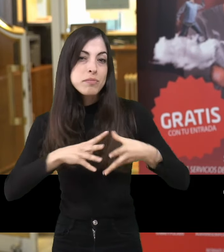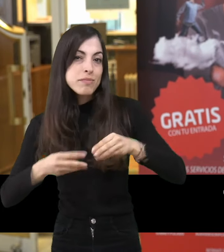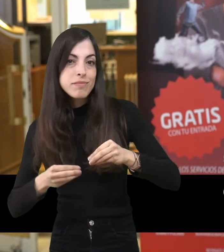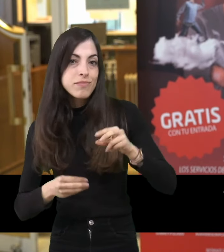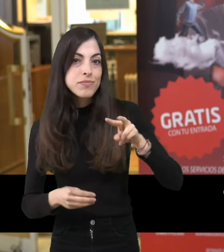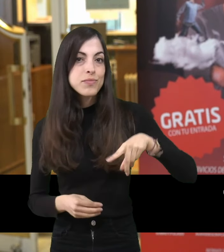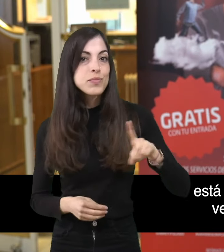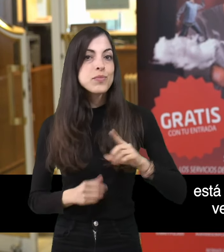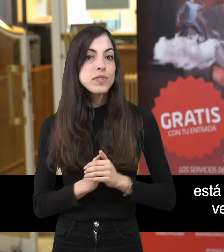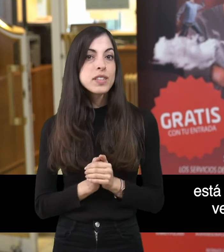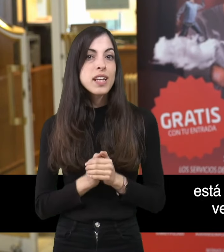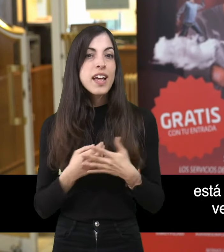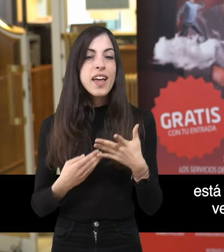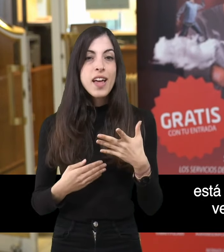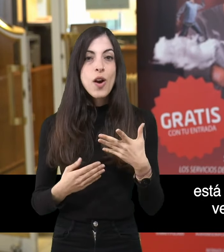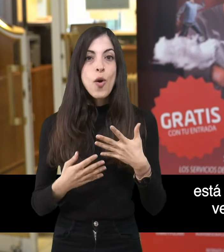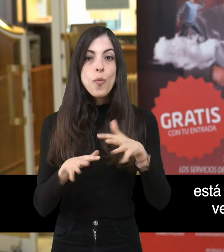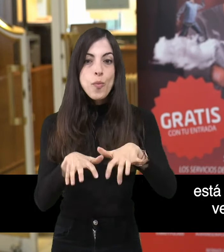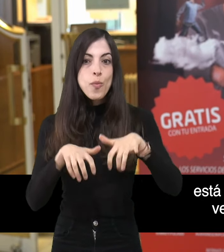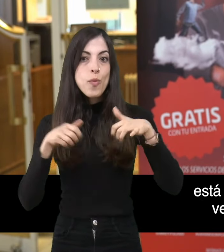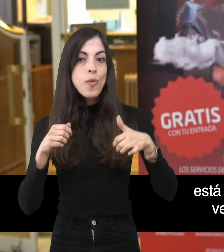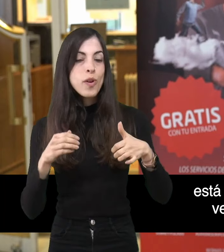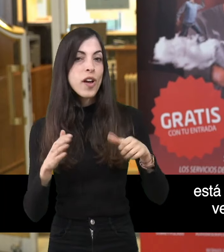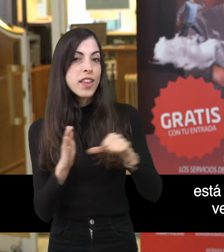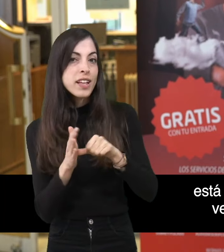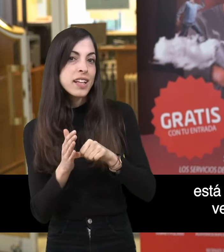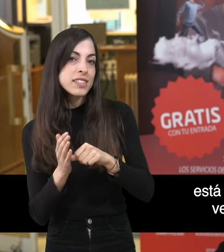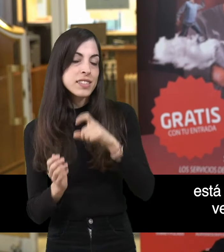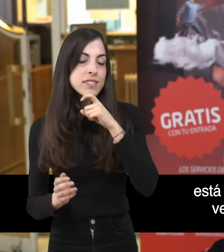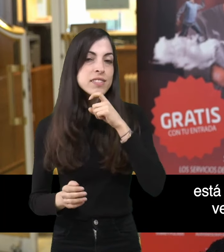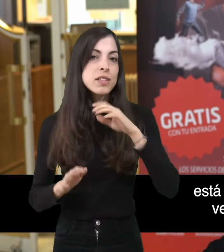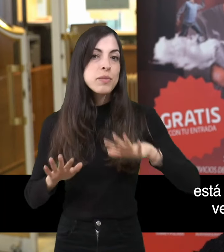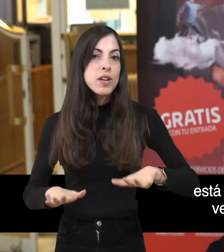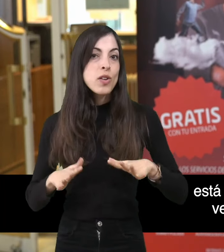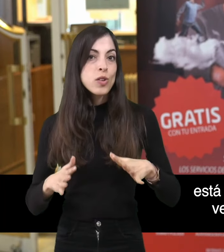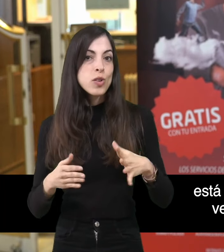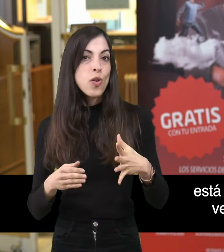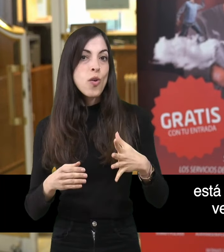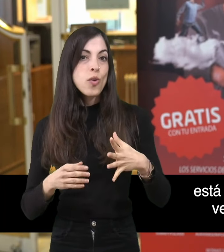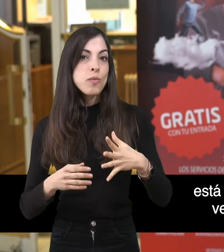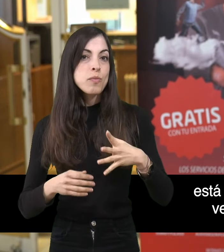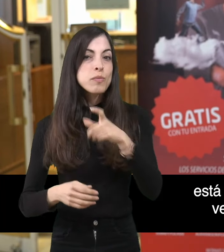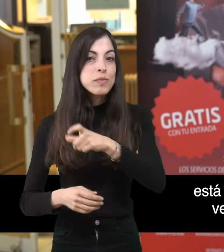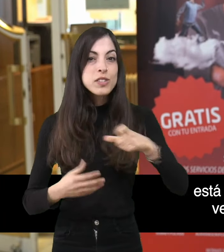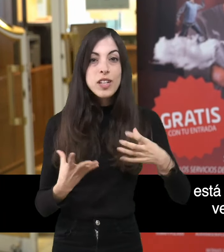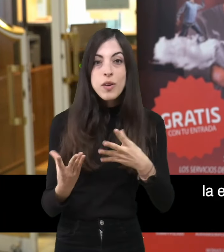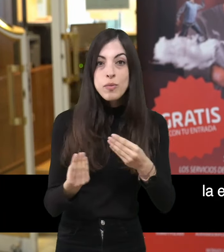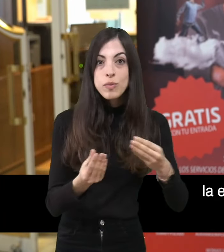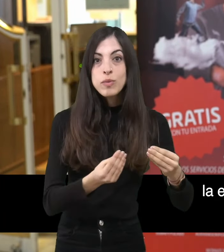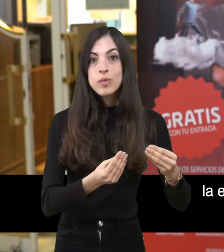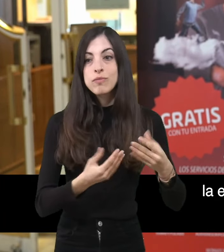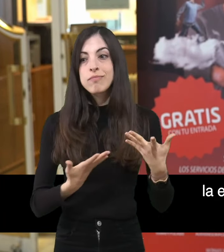no está adaptado para ellos, pues está costando un poquito llegar a los públicos. Pero que cuando ven los dispositivos hay muchas personas, simplemente